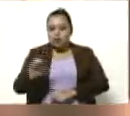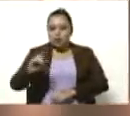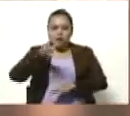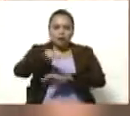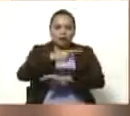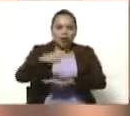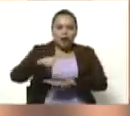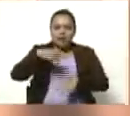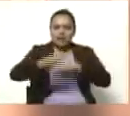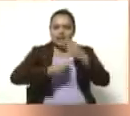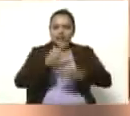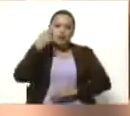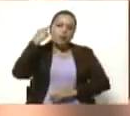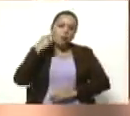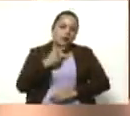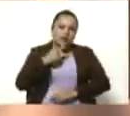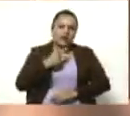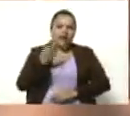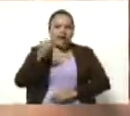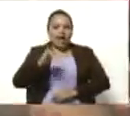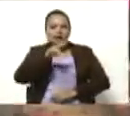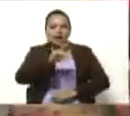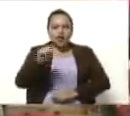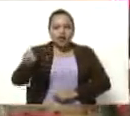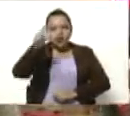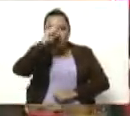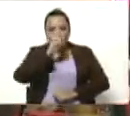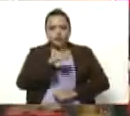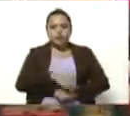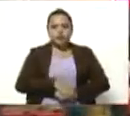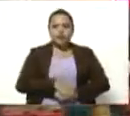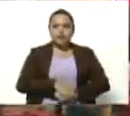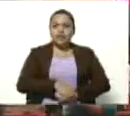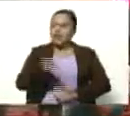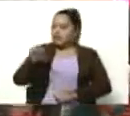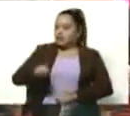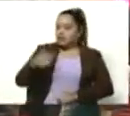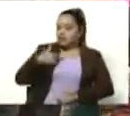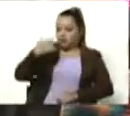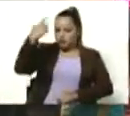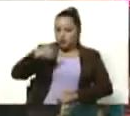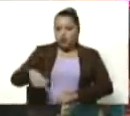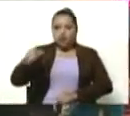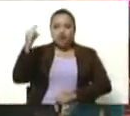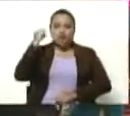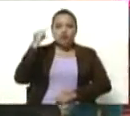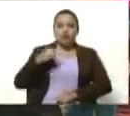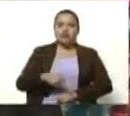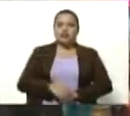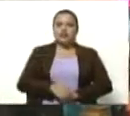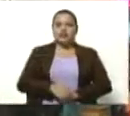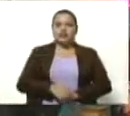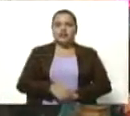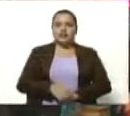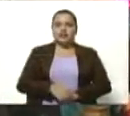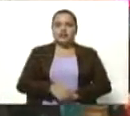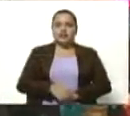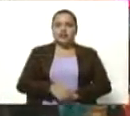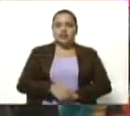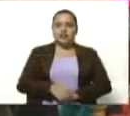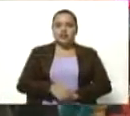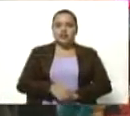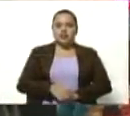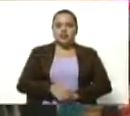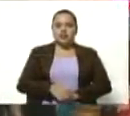libertador Simón Bolívar. Bueno, precisamente el ser mujer fue una de las razones que me llevaron a aceptar,